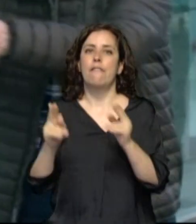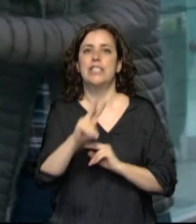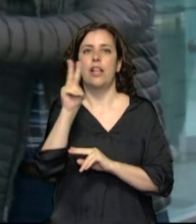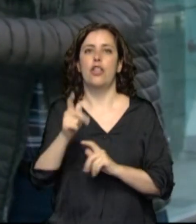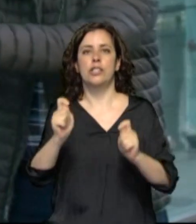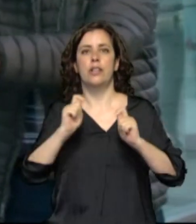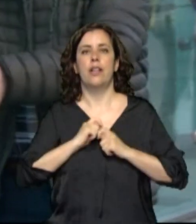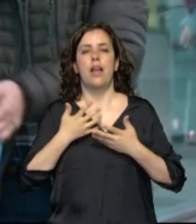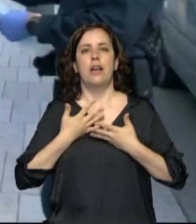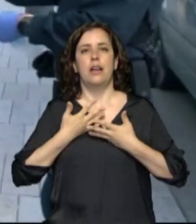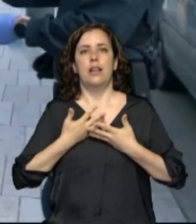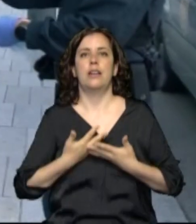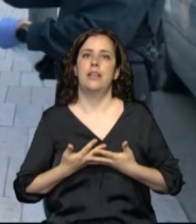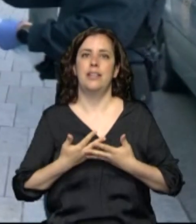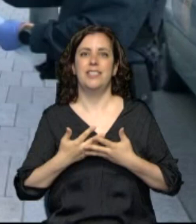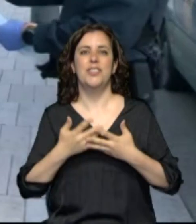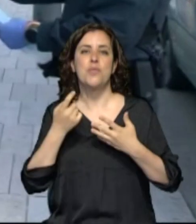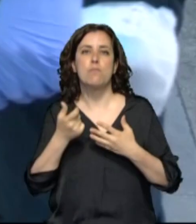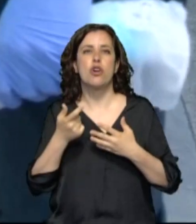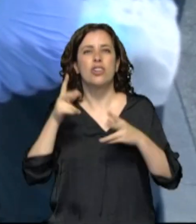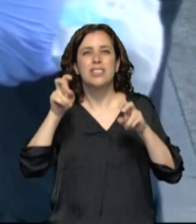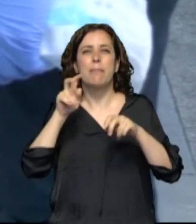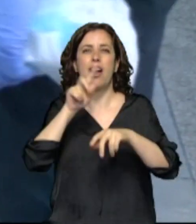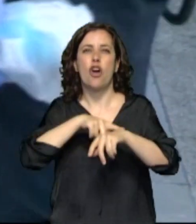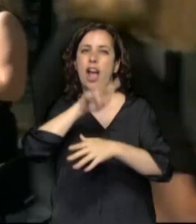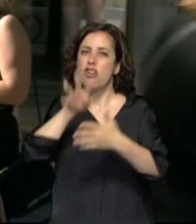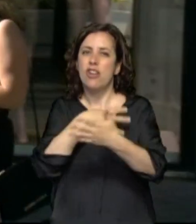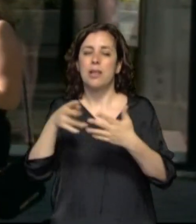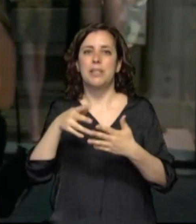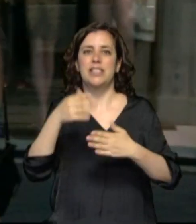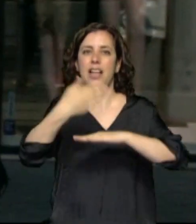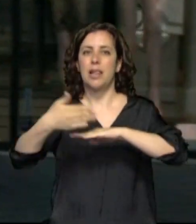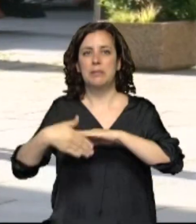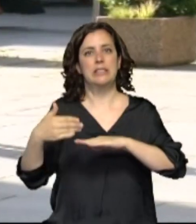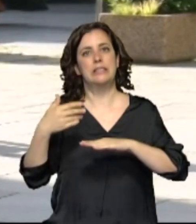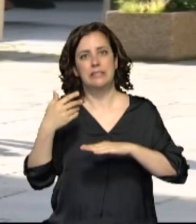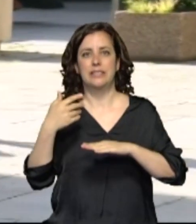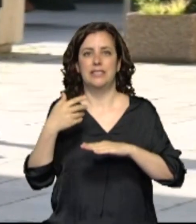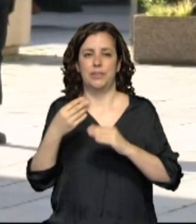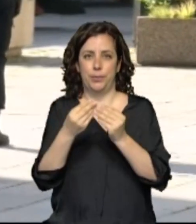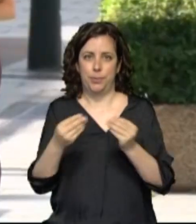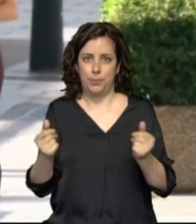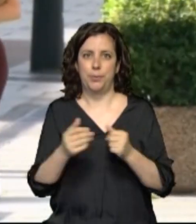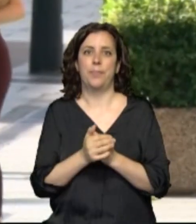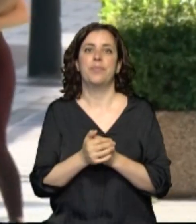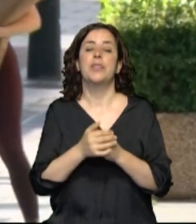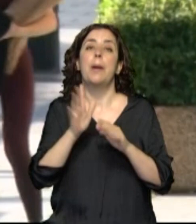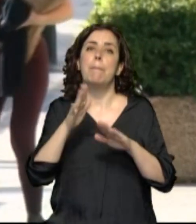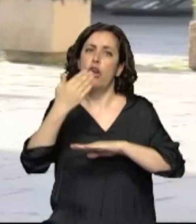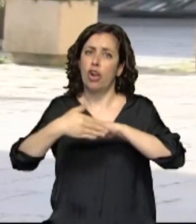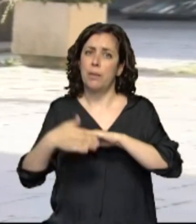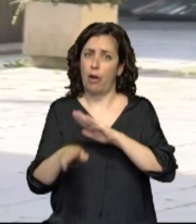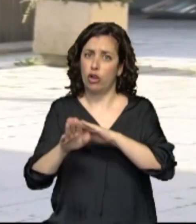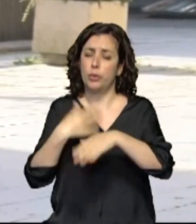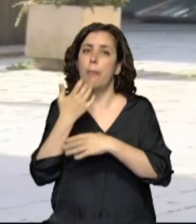confinamiento y pone fin a las restricciones horarias. Entre esas restricciones se mantienen las que hacen referencia a bajeras recreativas